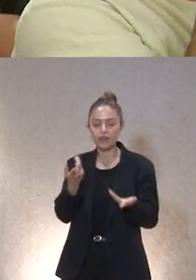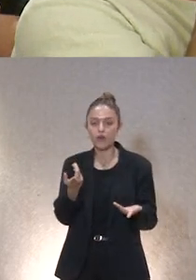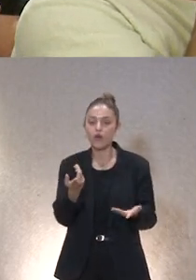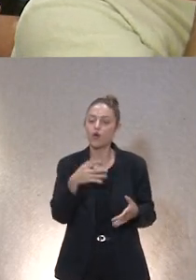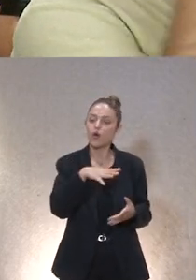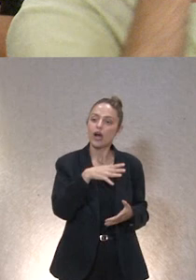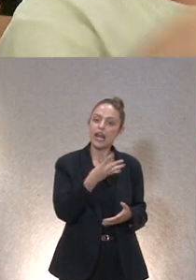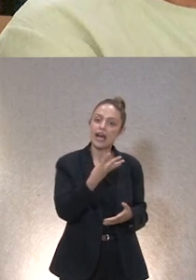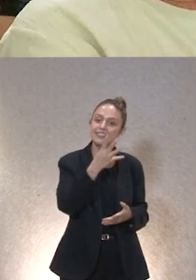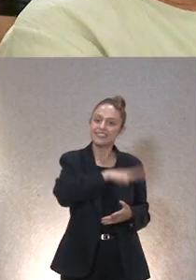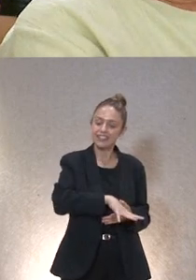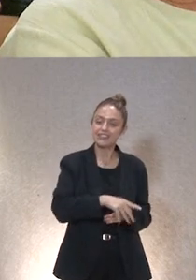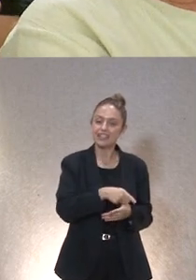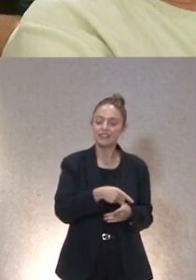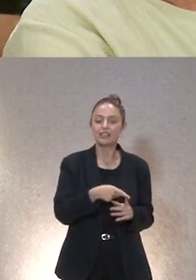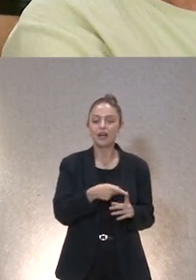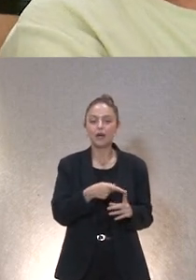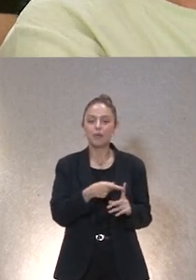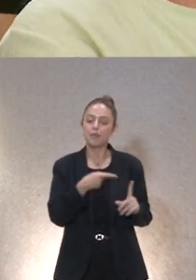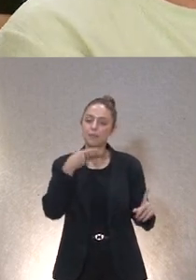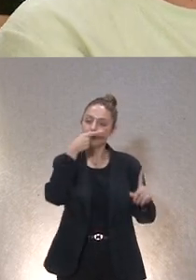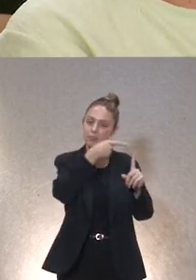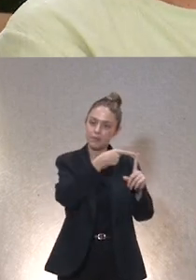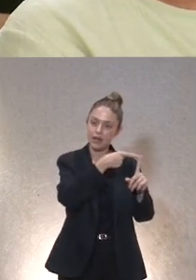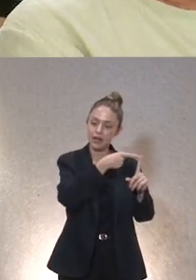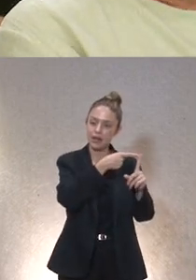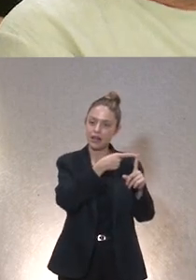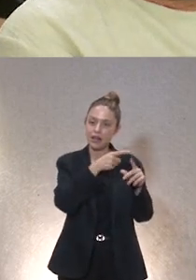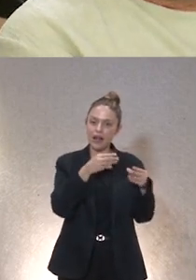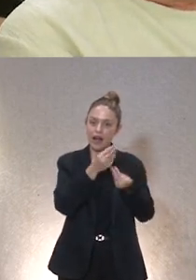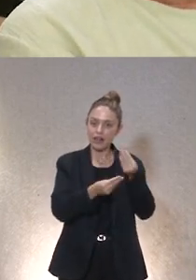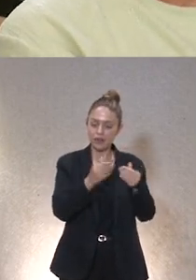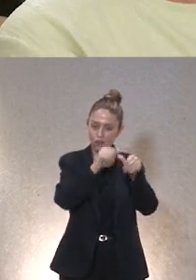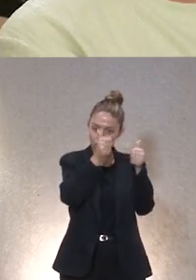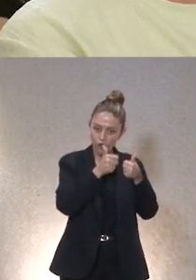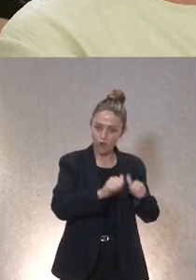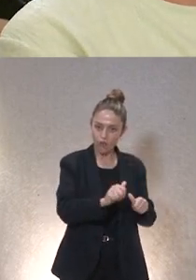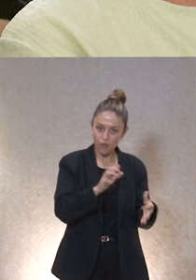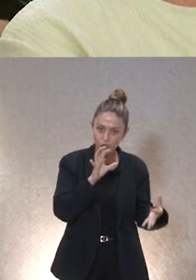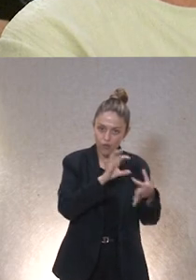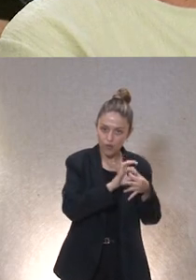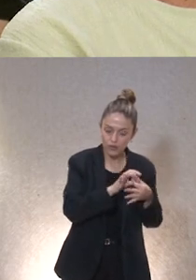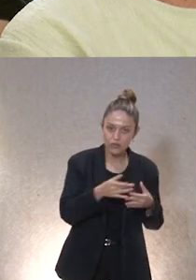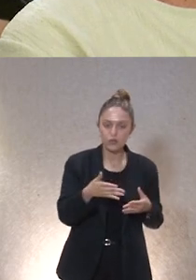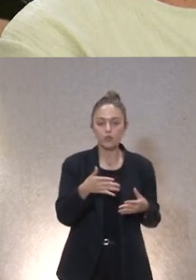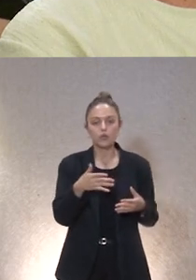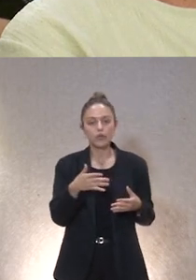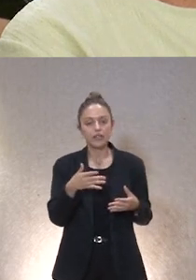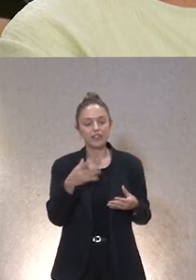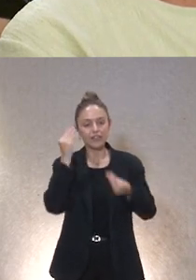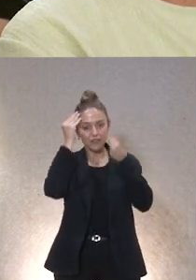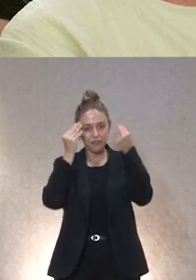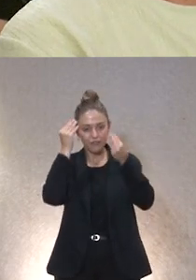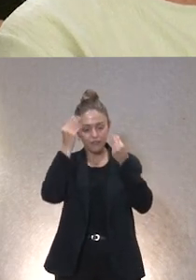pertoque para que eso se lleve a cabo de otra manera pero no resolverlo en un espacio de reflexión ética o en un